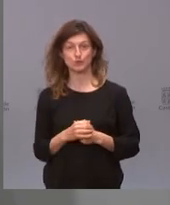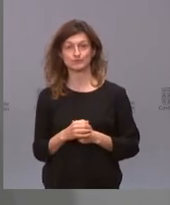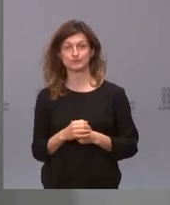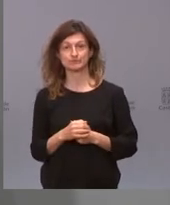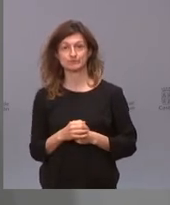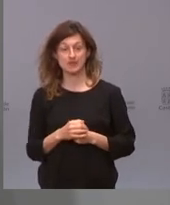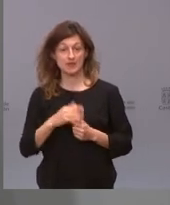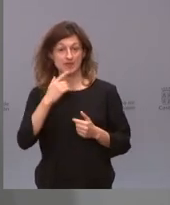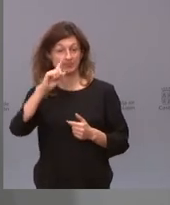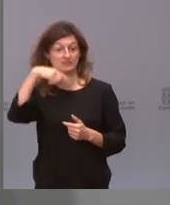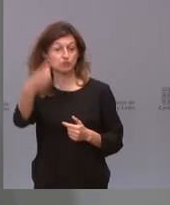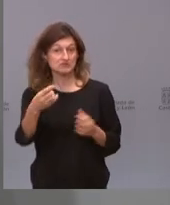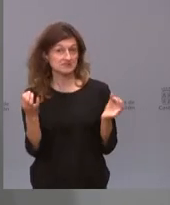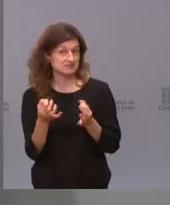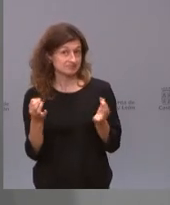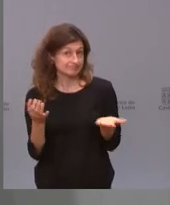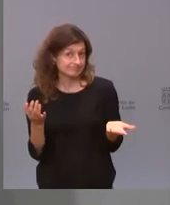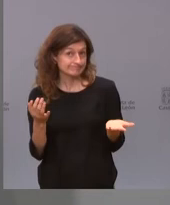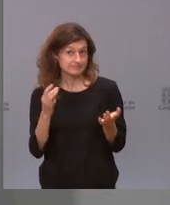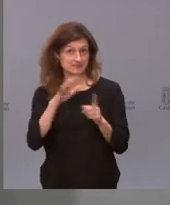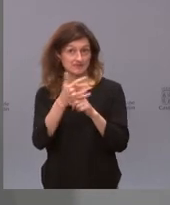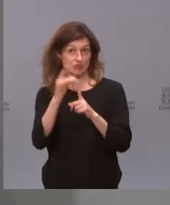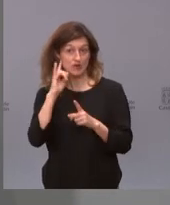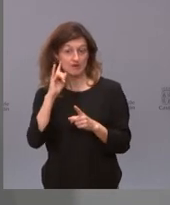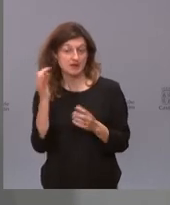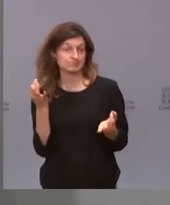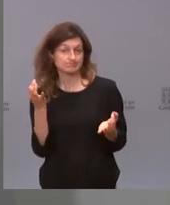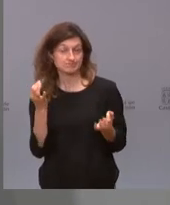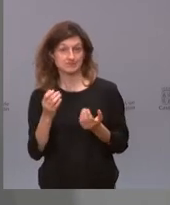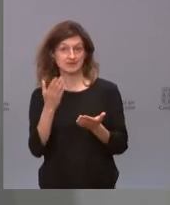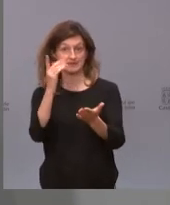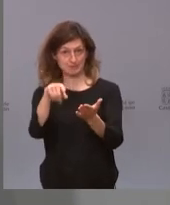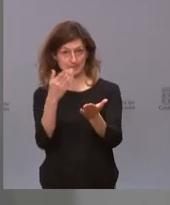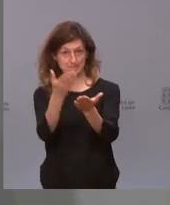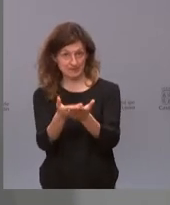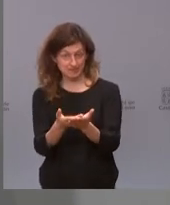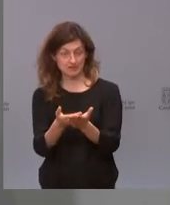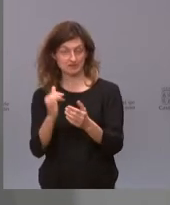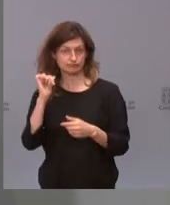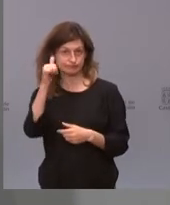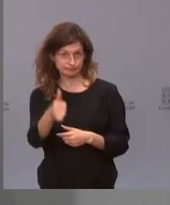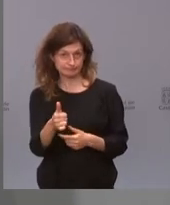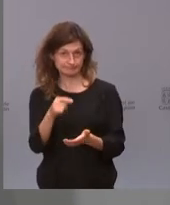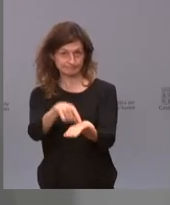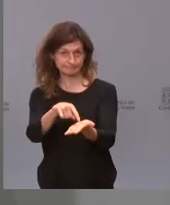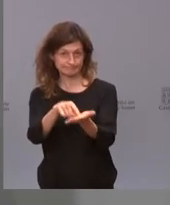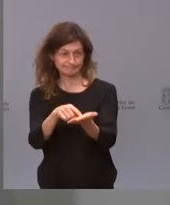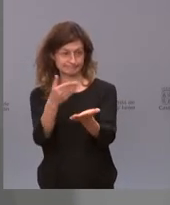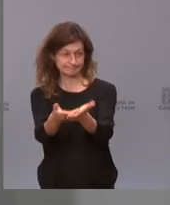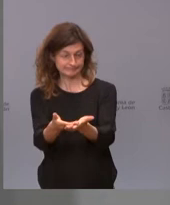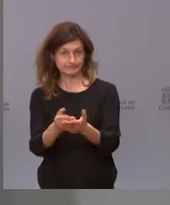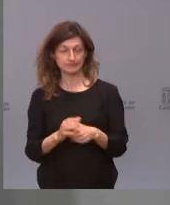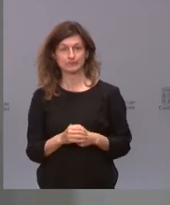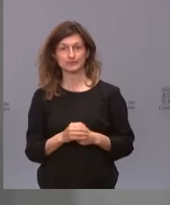qué va a pasar después. Y voy a seguir pidiendo lo que llevo pidiendo mucho tiempo, que es tener